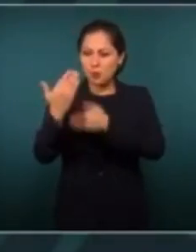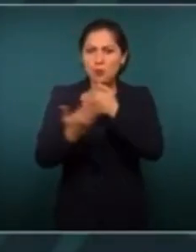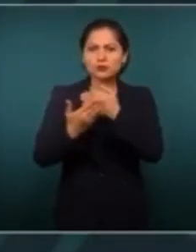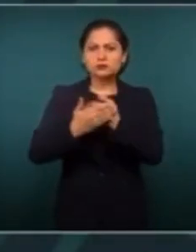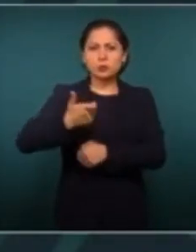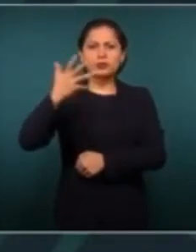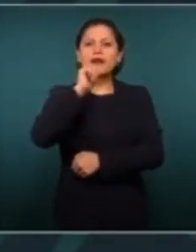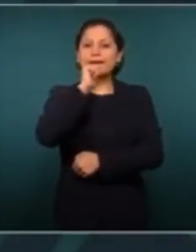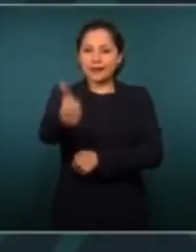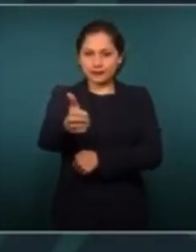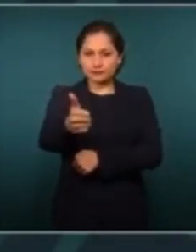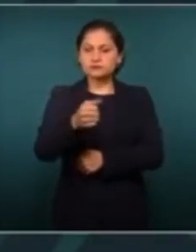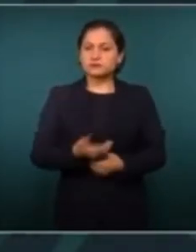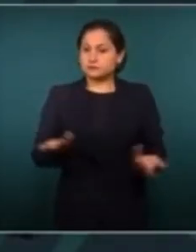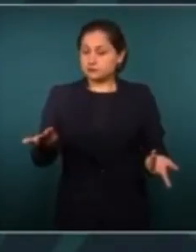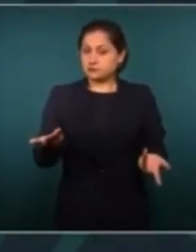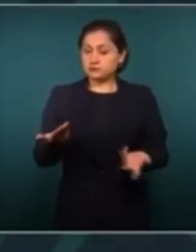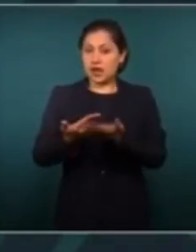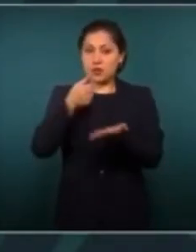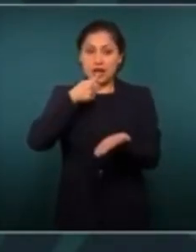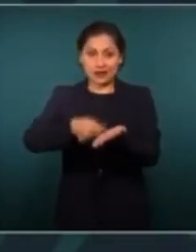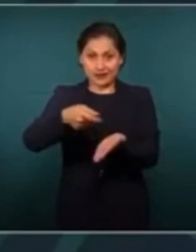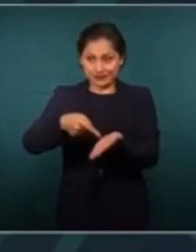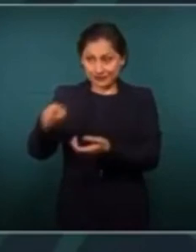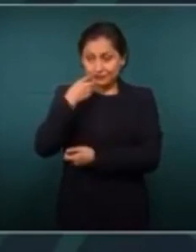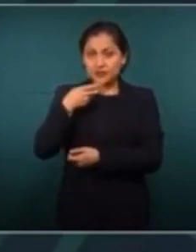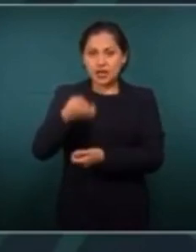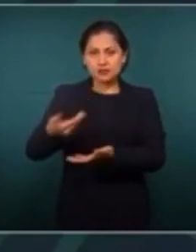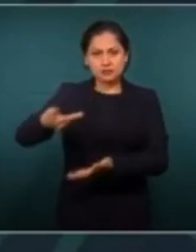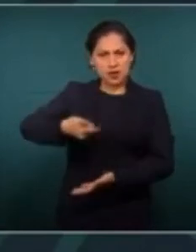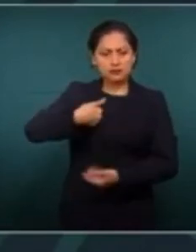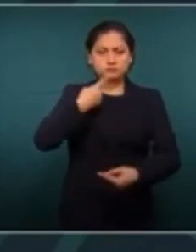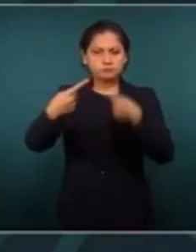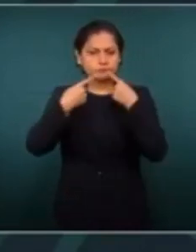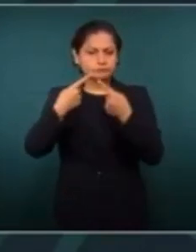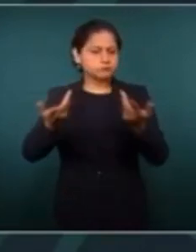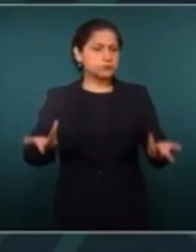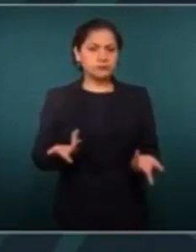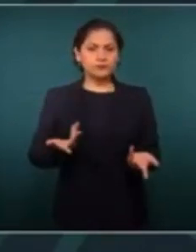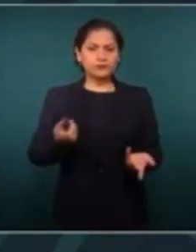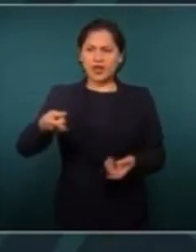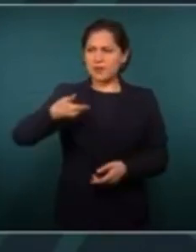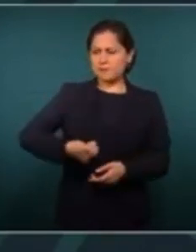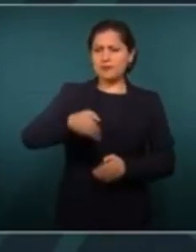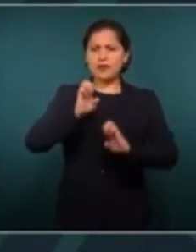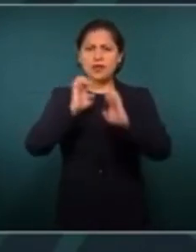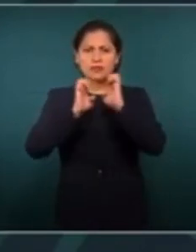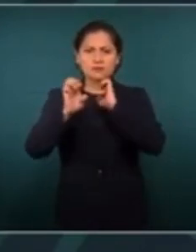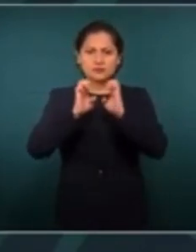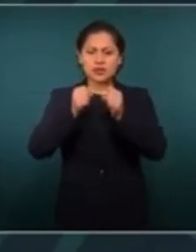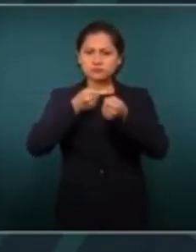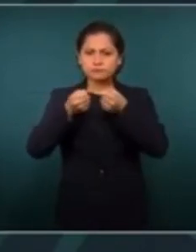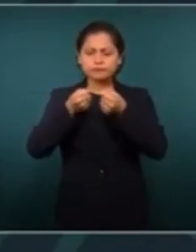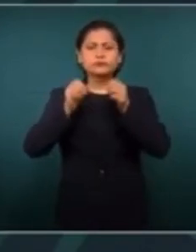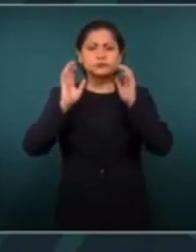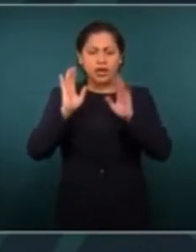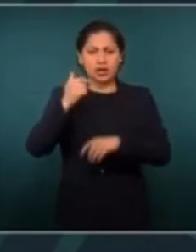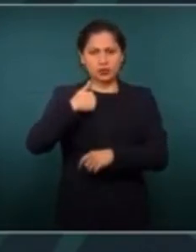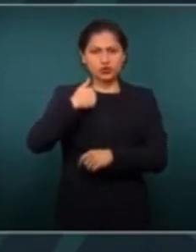Esta carta es con ese propósito de que queden un diálogo. Me están pidiendo incluso una entrevista. Quiero que primero